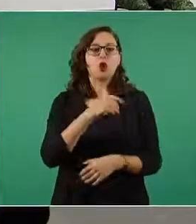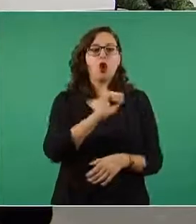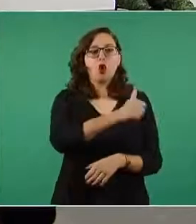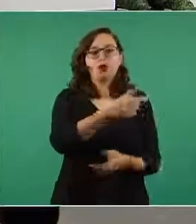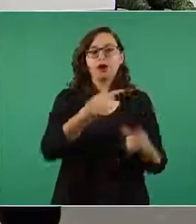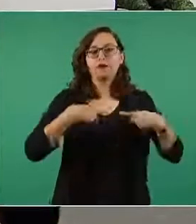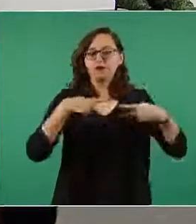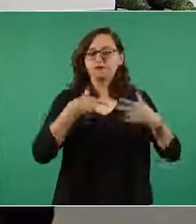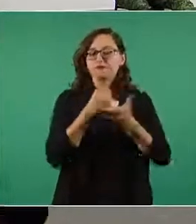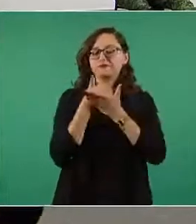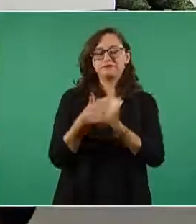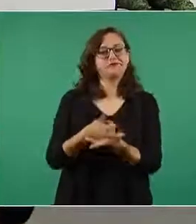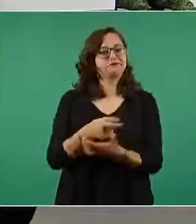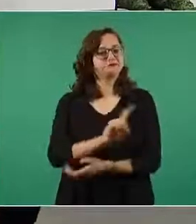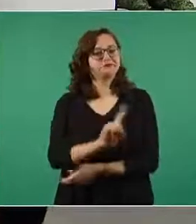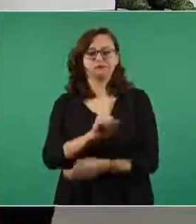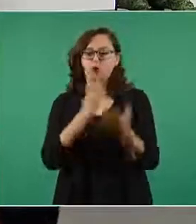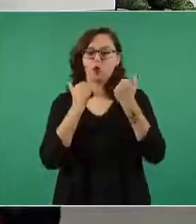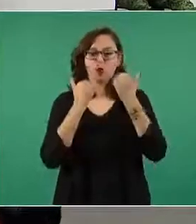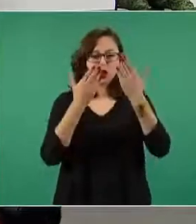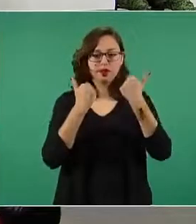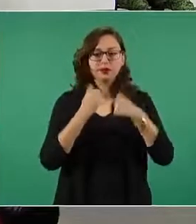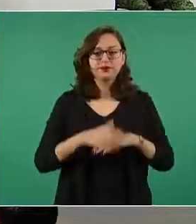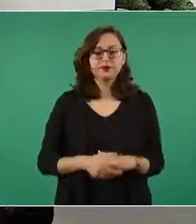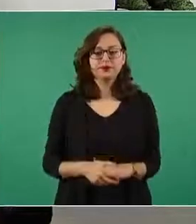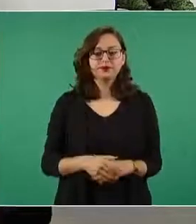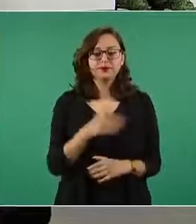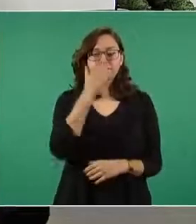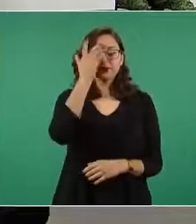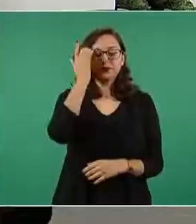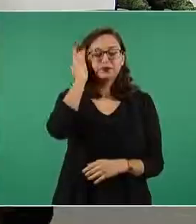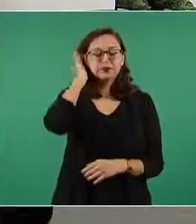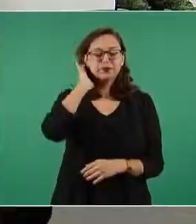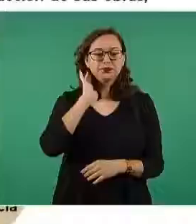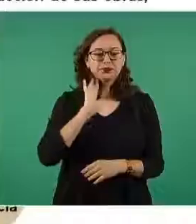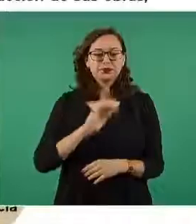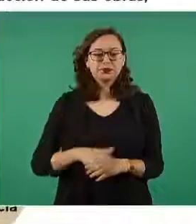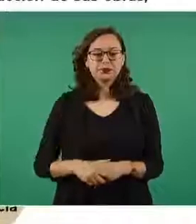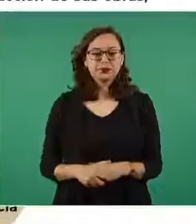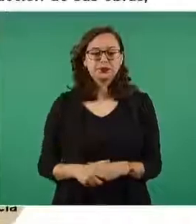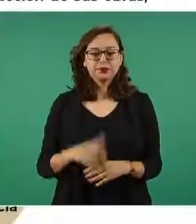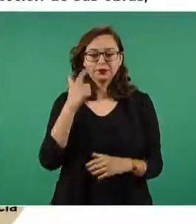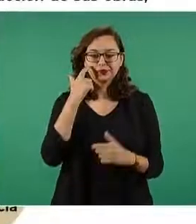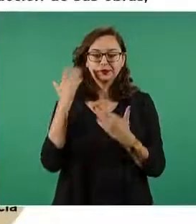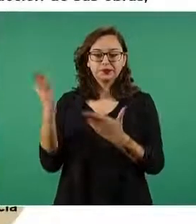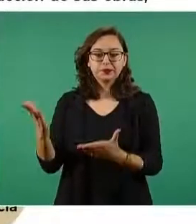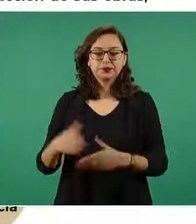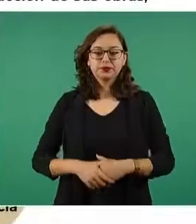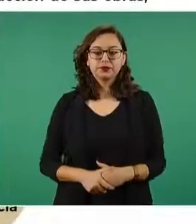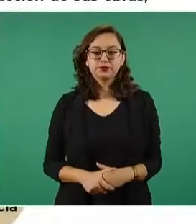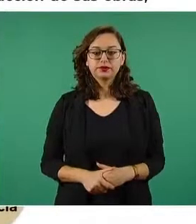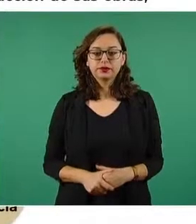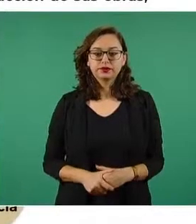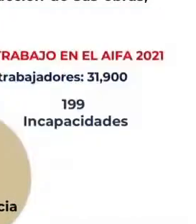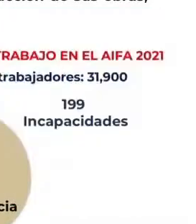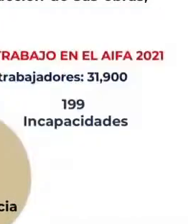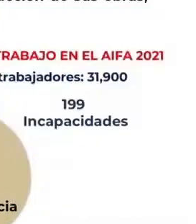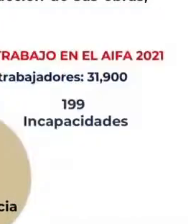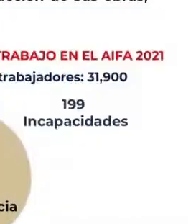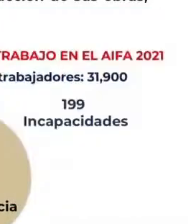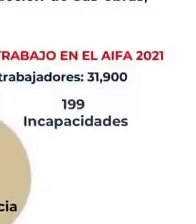la siguiente por favor hablemos un poco de la estadística de eventos relacionados con la mano de obra